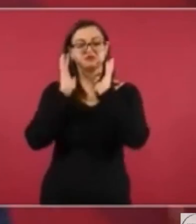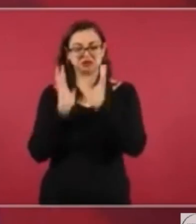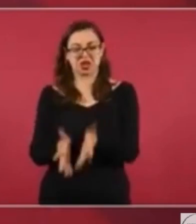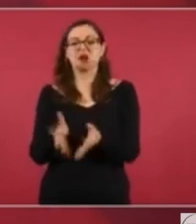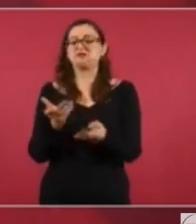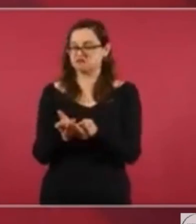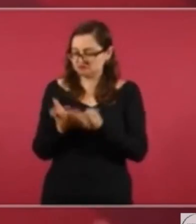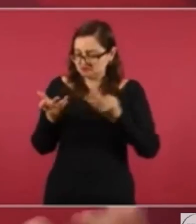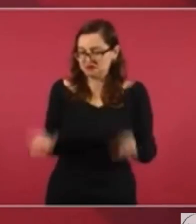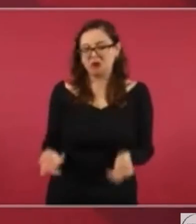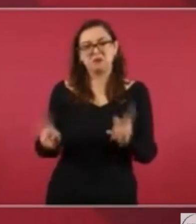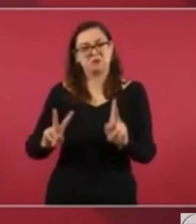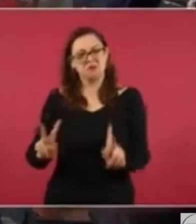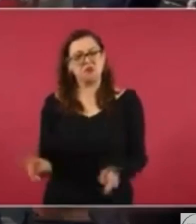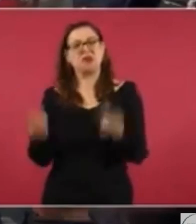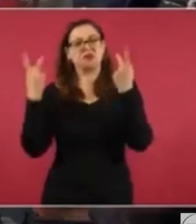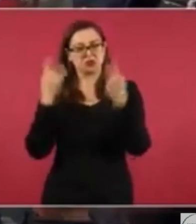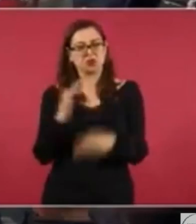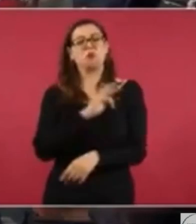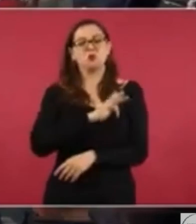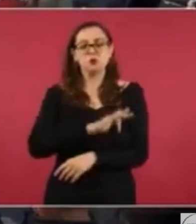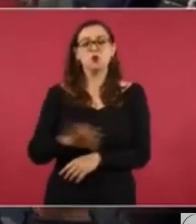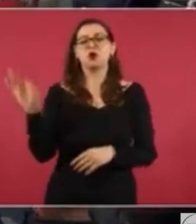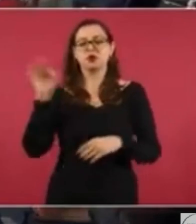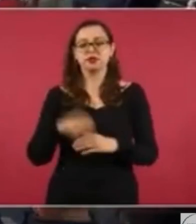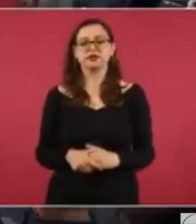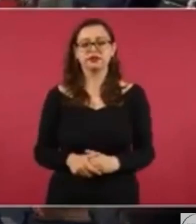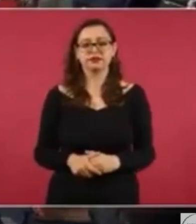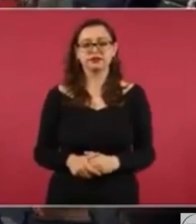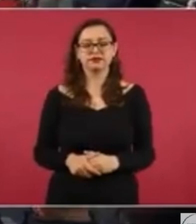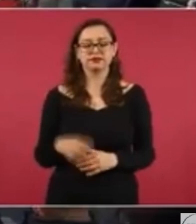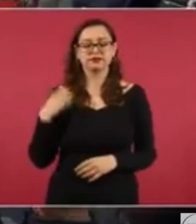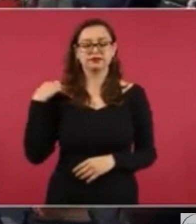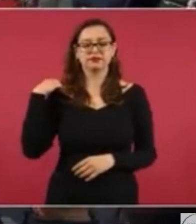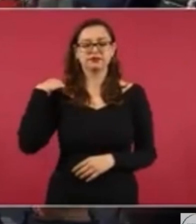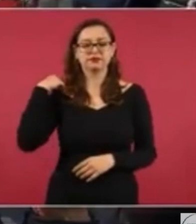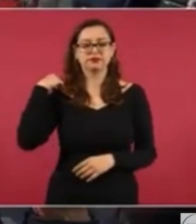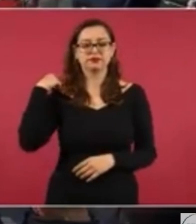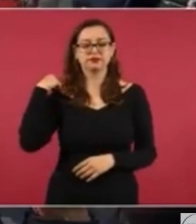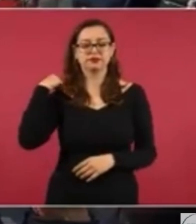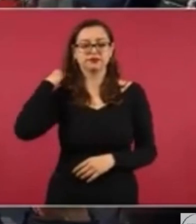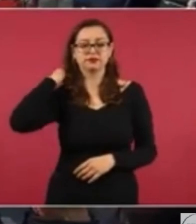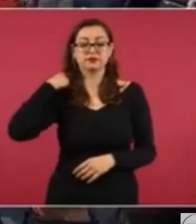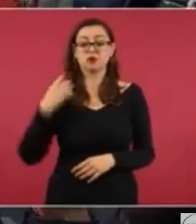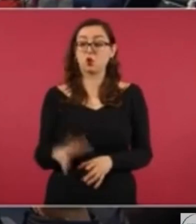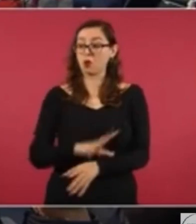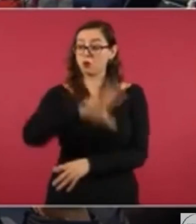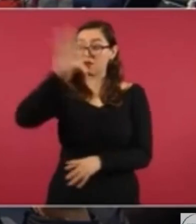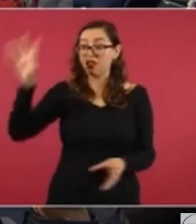permite la compra de parcelas, ejidos completos,